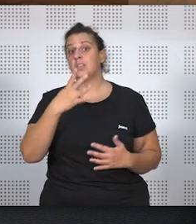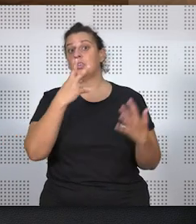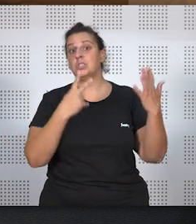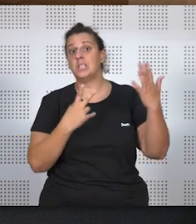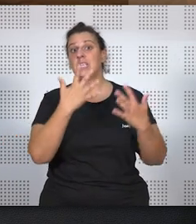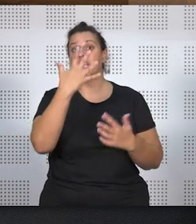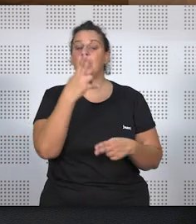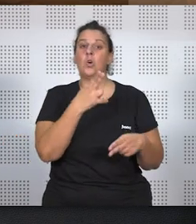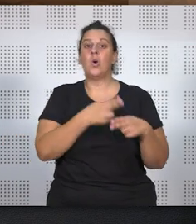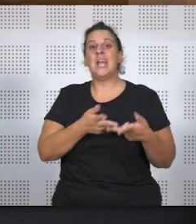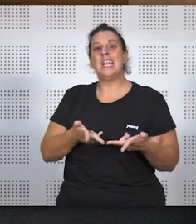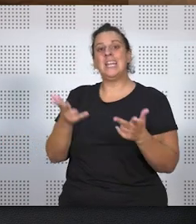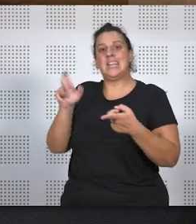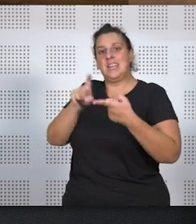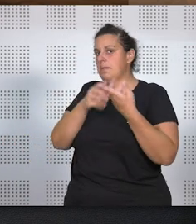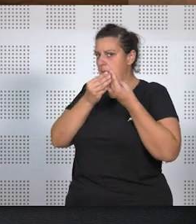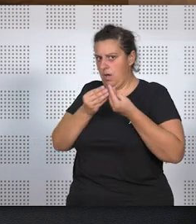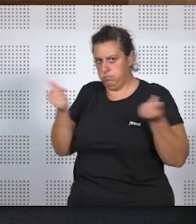desaparece la licencia marital,